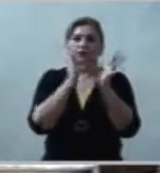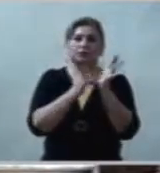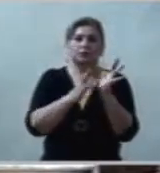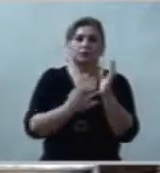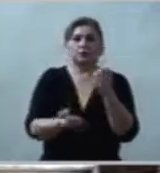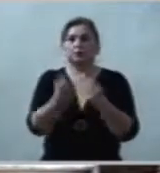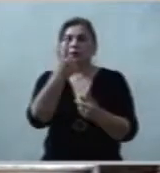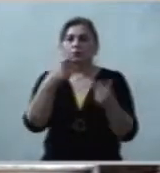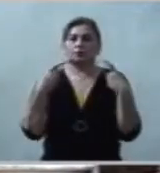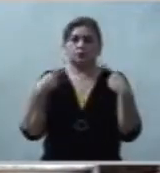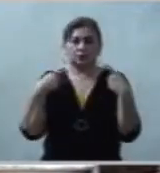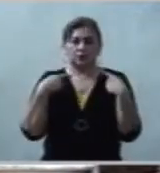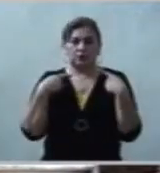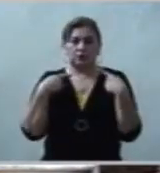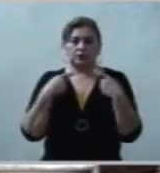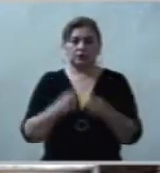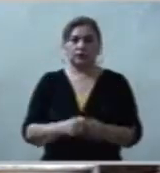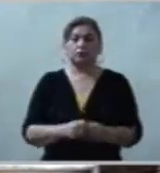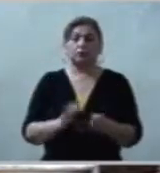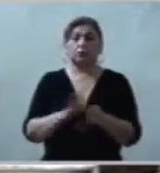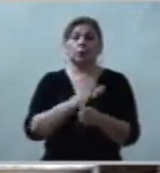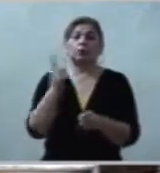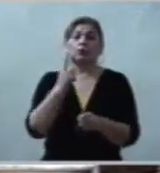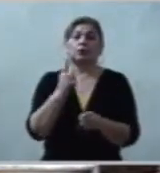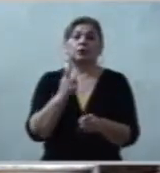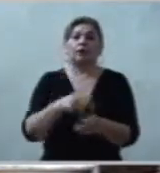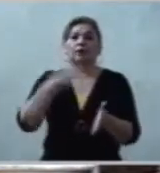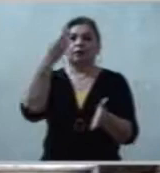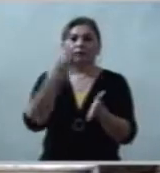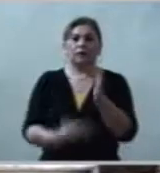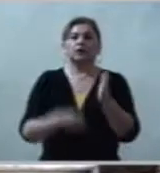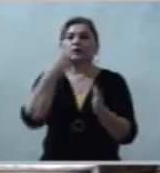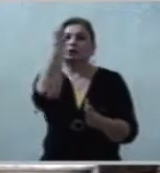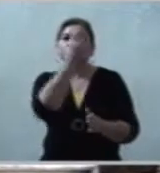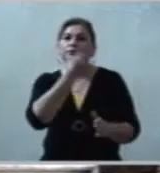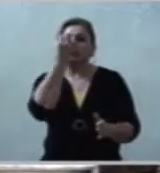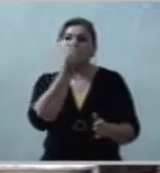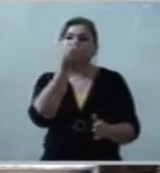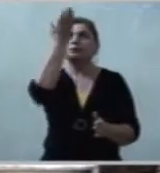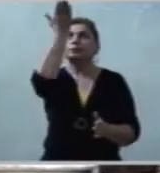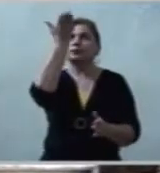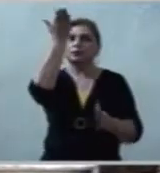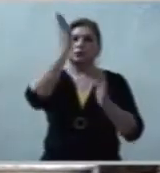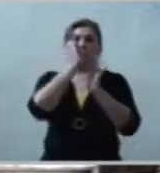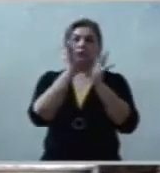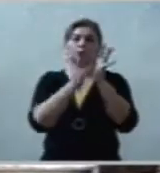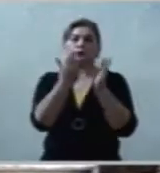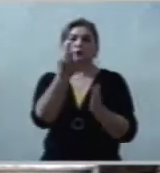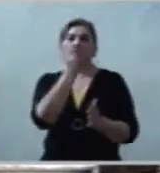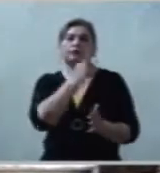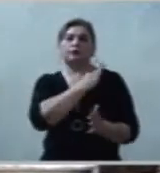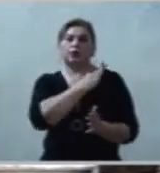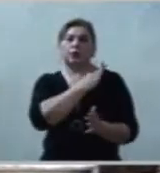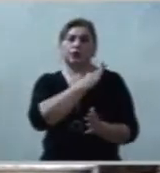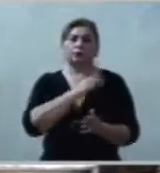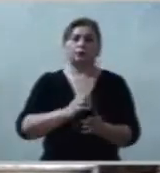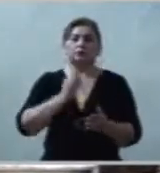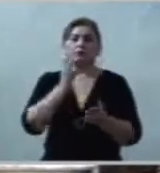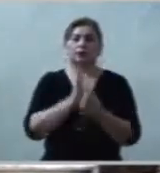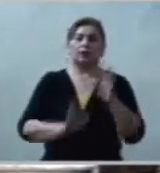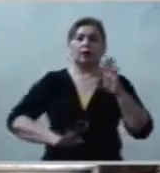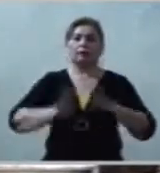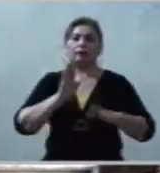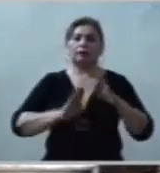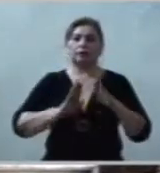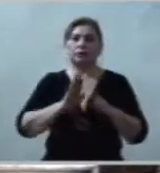Porque no le piden a Él la fe, porque hay a veces una soberbia